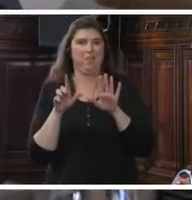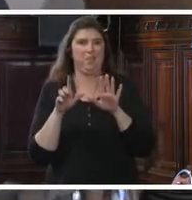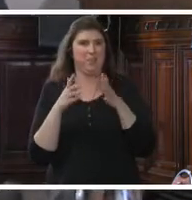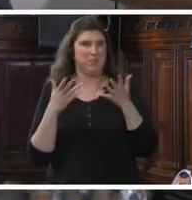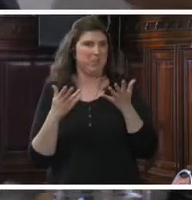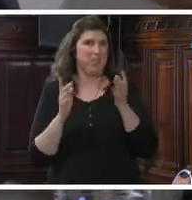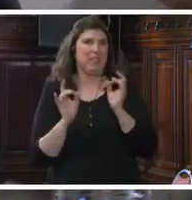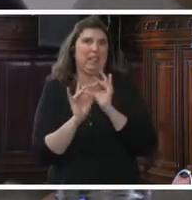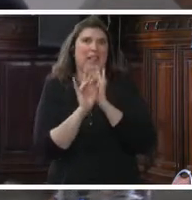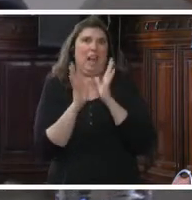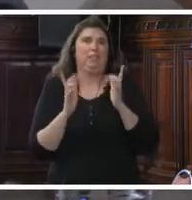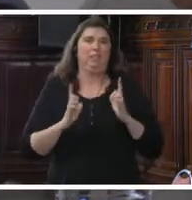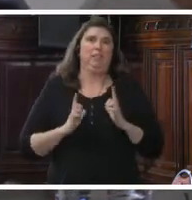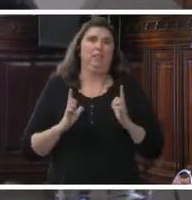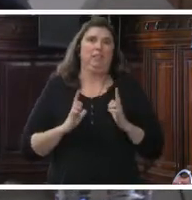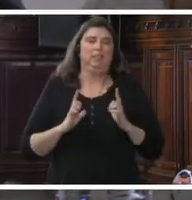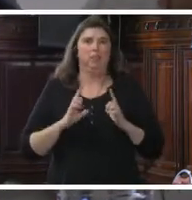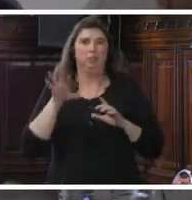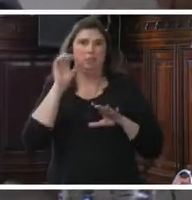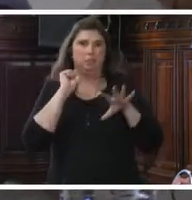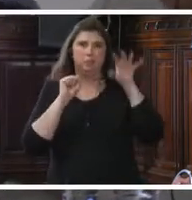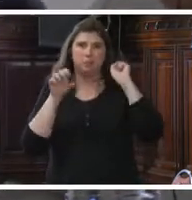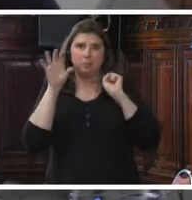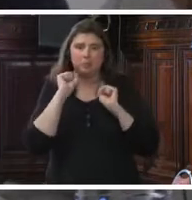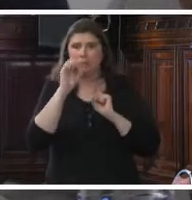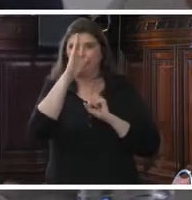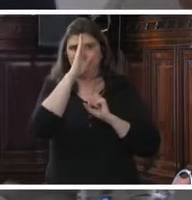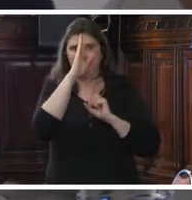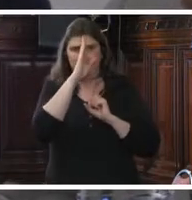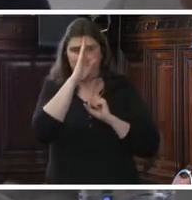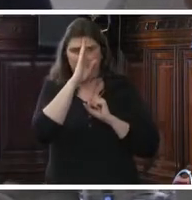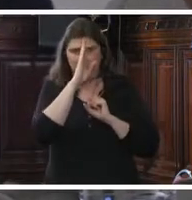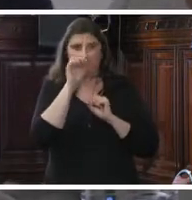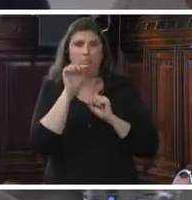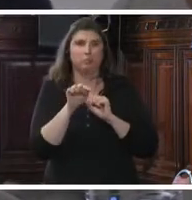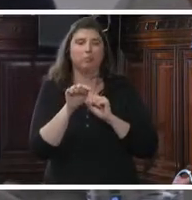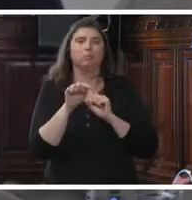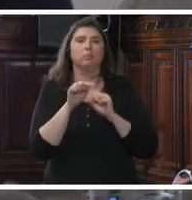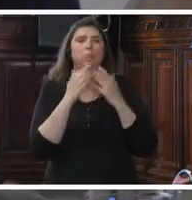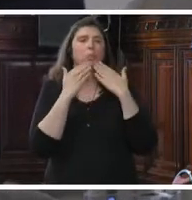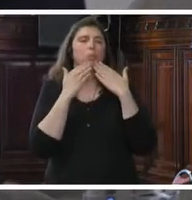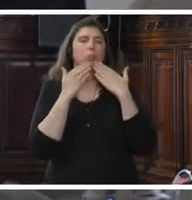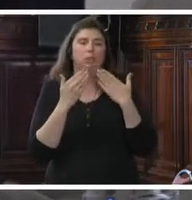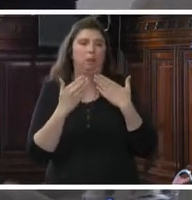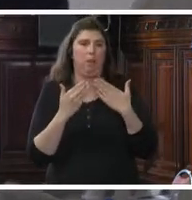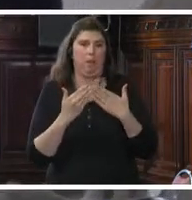claro, hay una expectativa también para escuchar y aprender con las intervenciones. Muchísimas gracias.